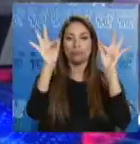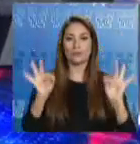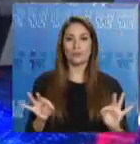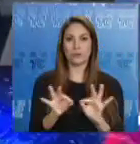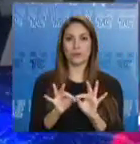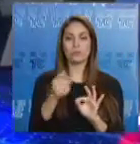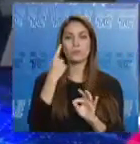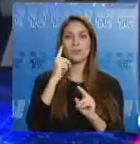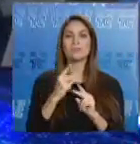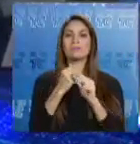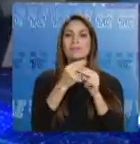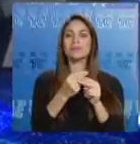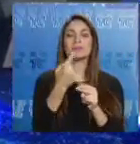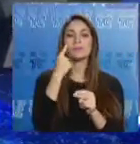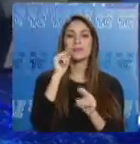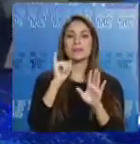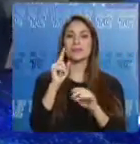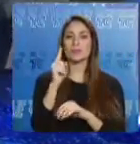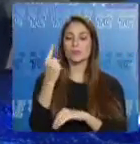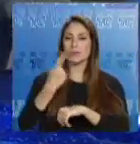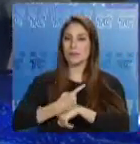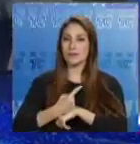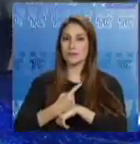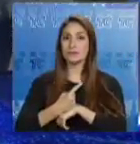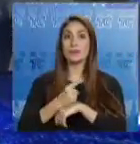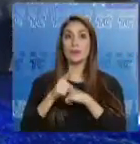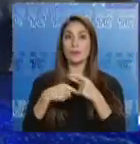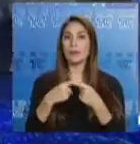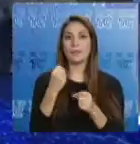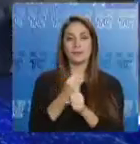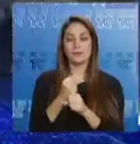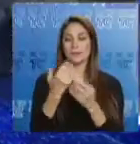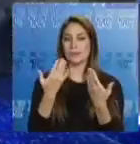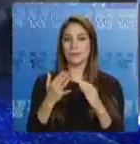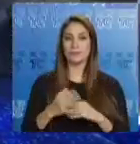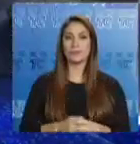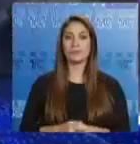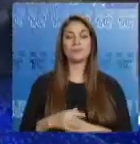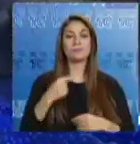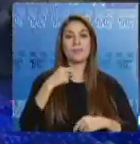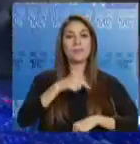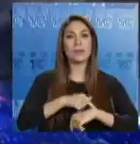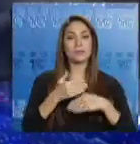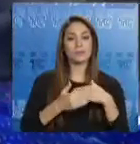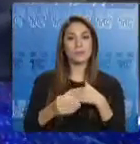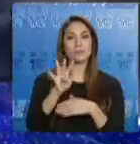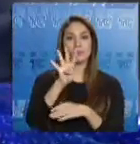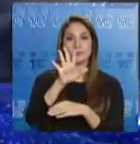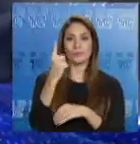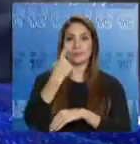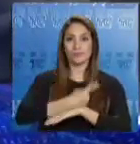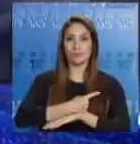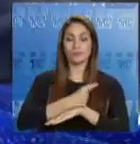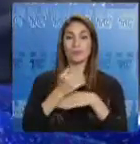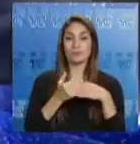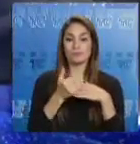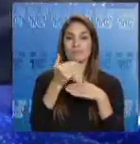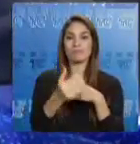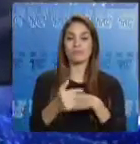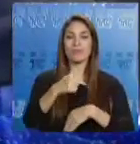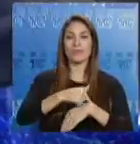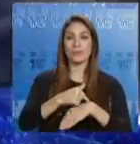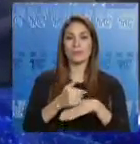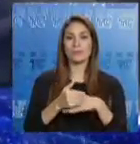pago de la prestación a partir del día 61 de encontrarse desempleado y hasta en un plazo máximo de 45 días posteriores al plazo